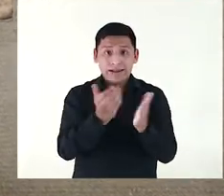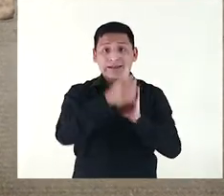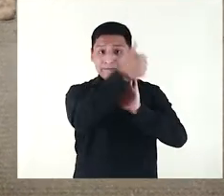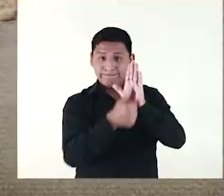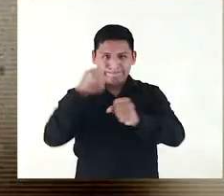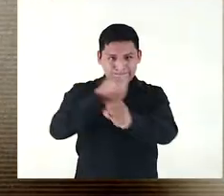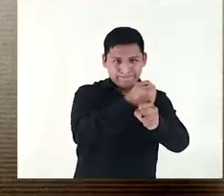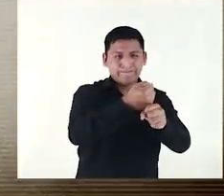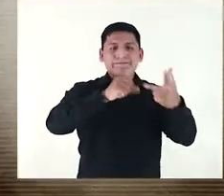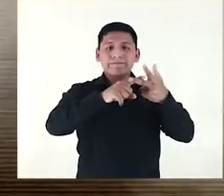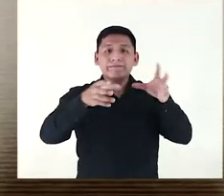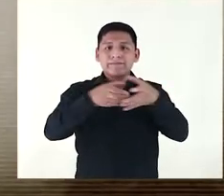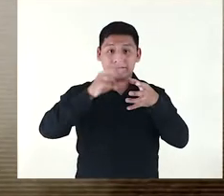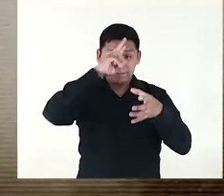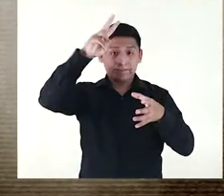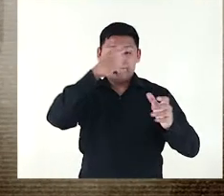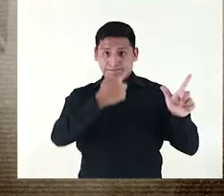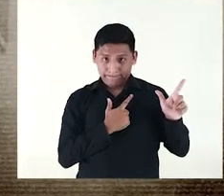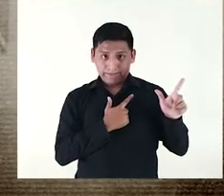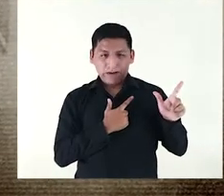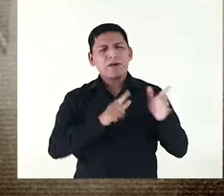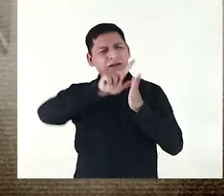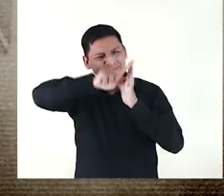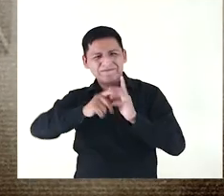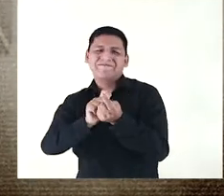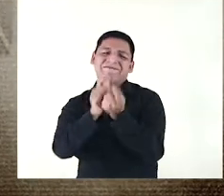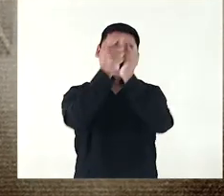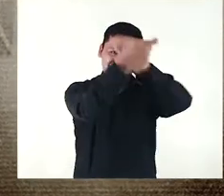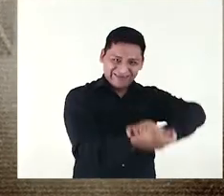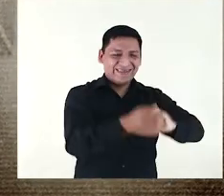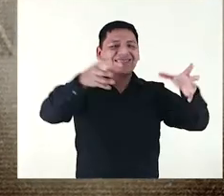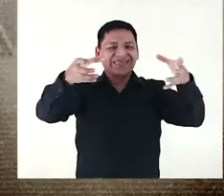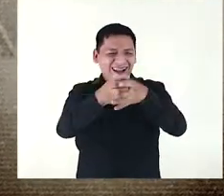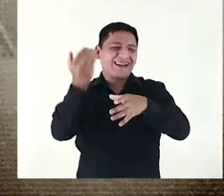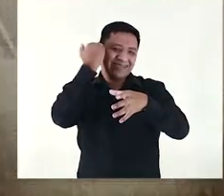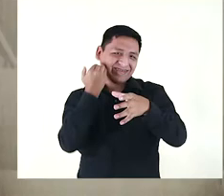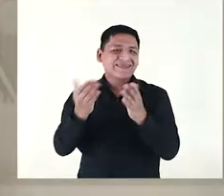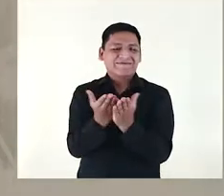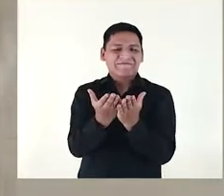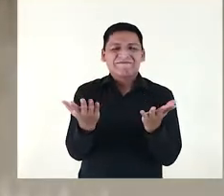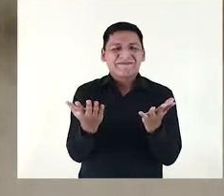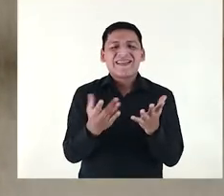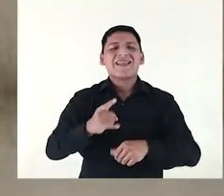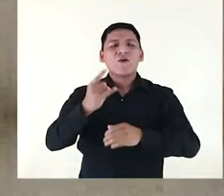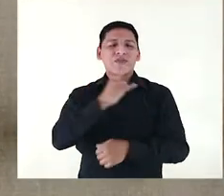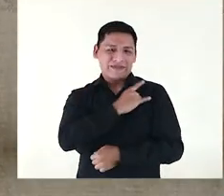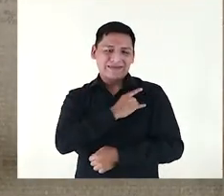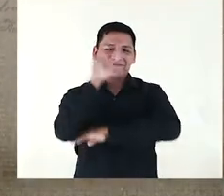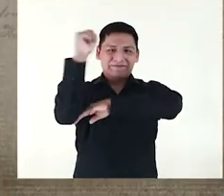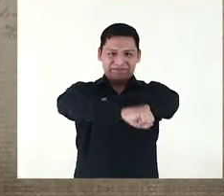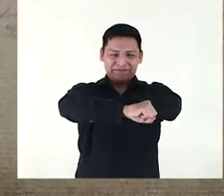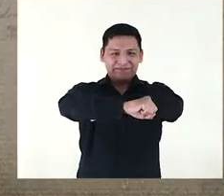Artes y Oficios, el Estado Mayor del Ejército para finalmente volver al viejo descendiente de aquel antiguo colegio,